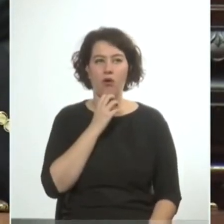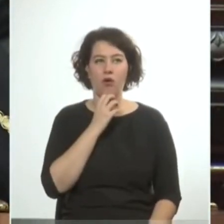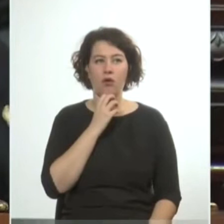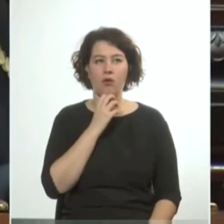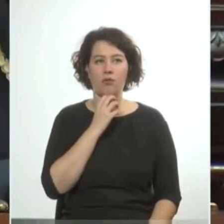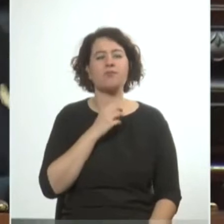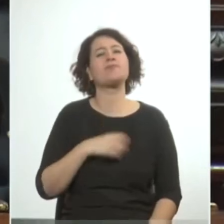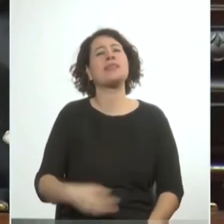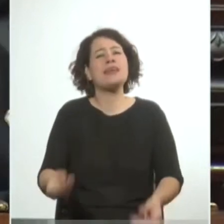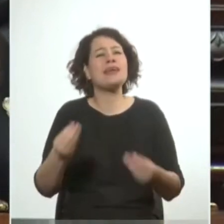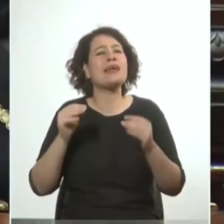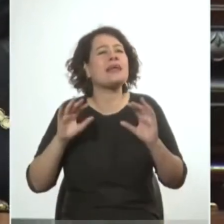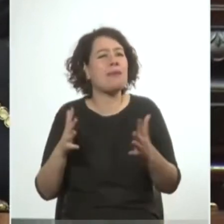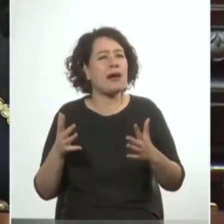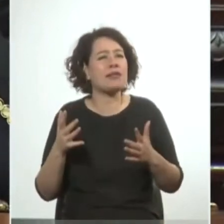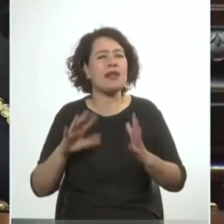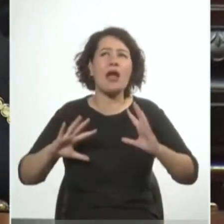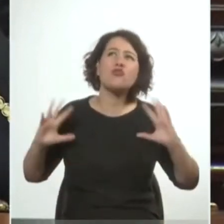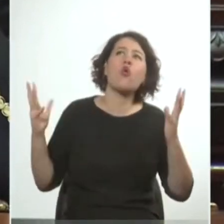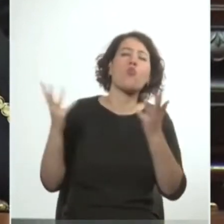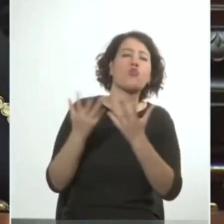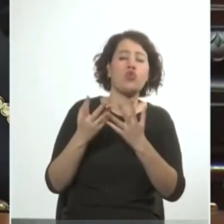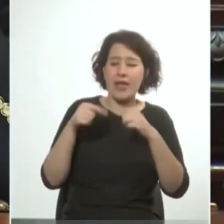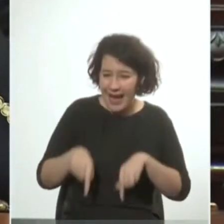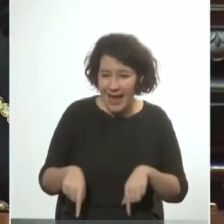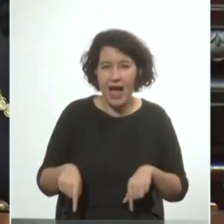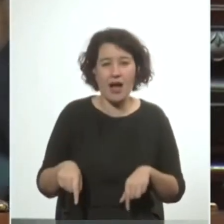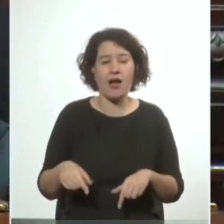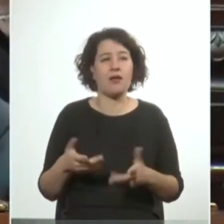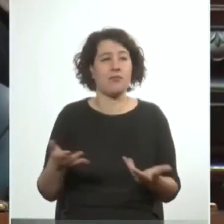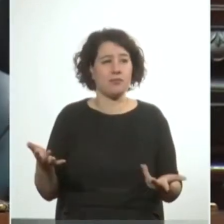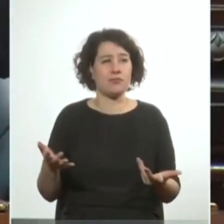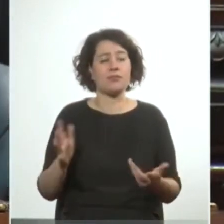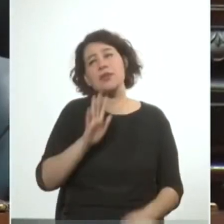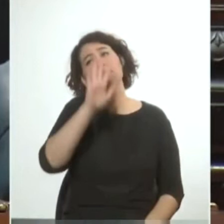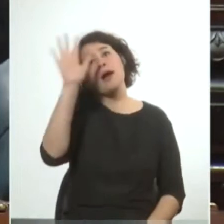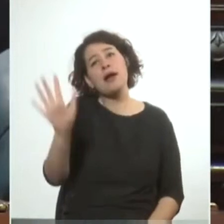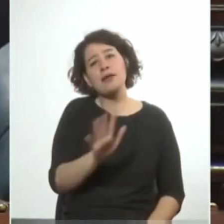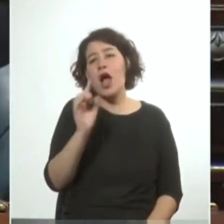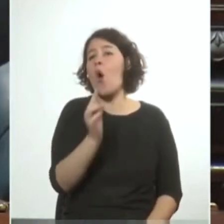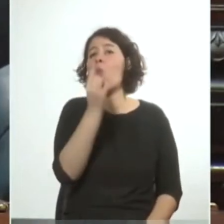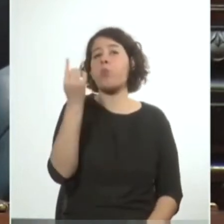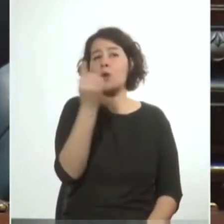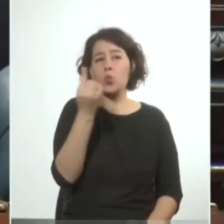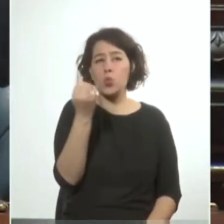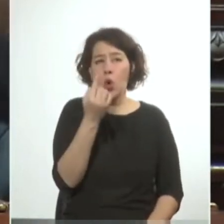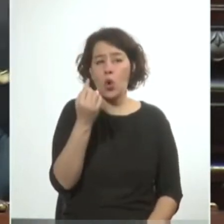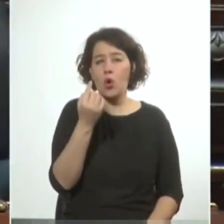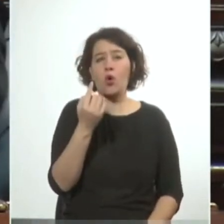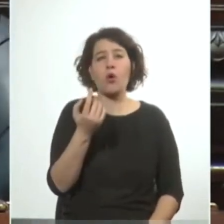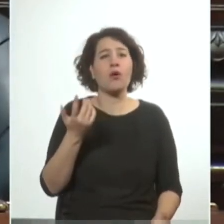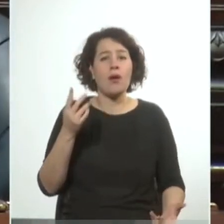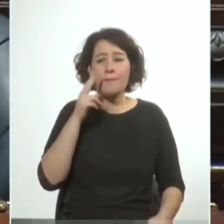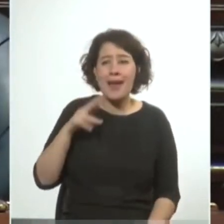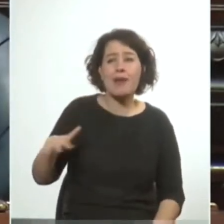¿qué hubiera sucedido en todo el mundo y en estas tierras? pongámonos a pensar por un minuto con la